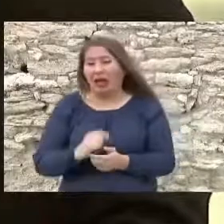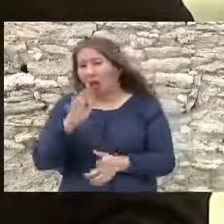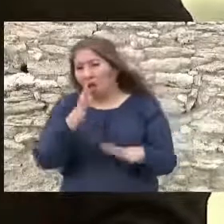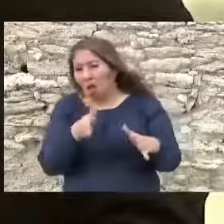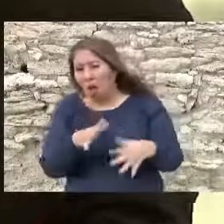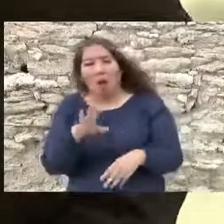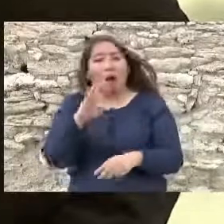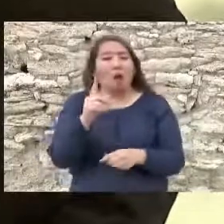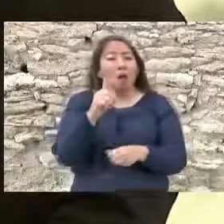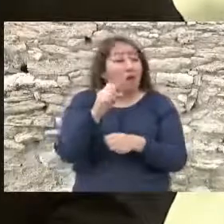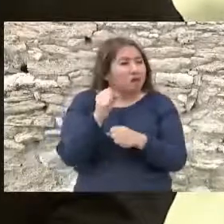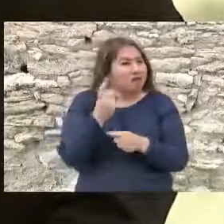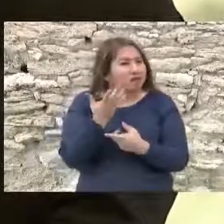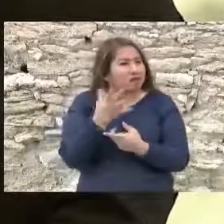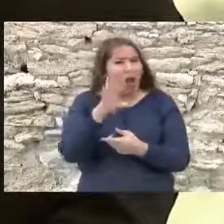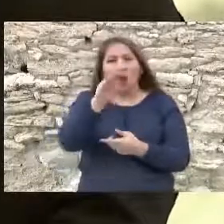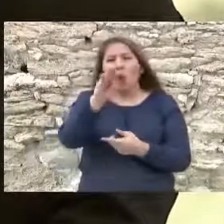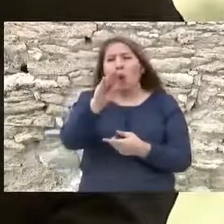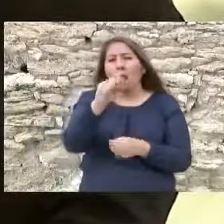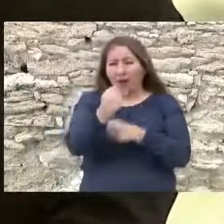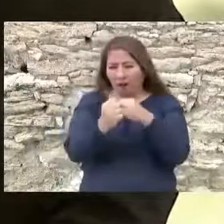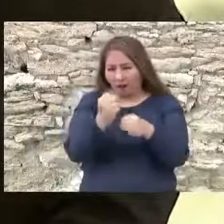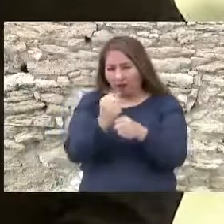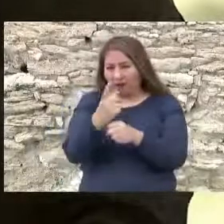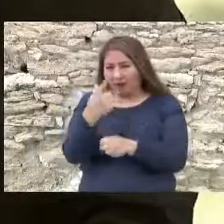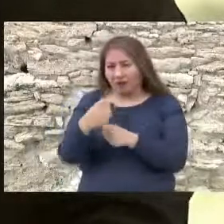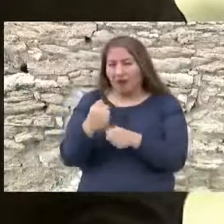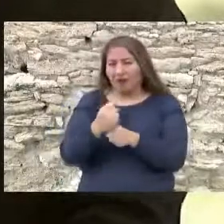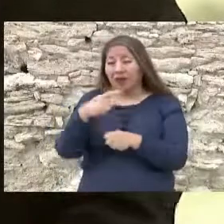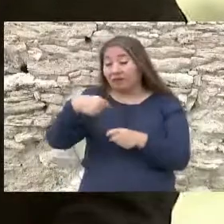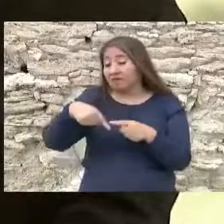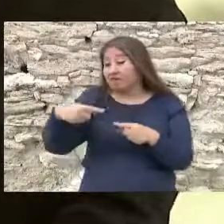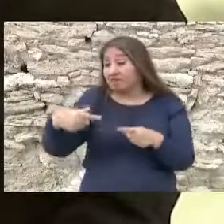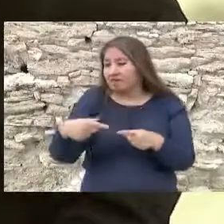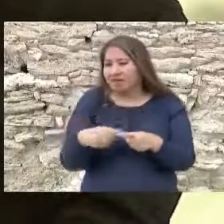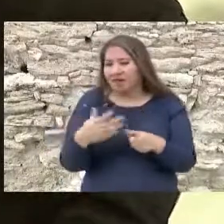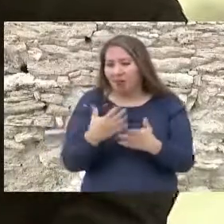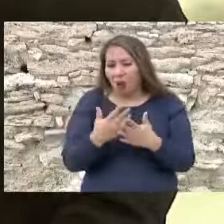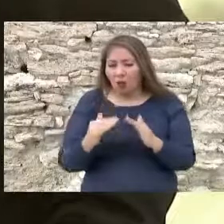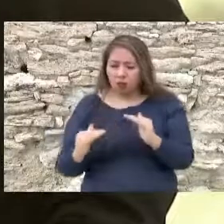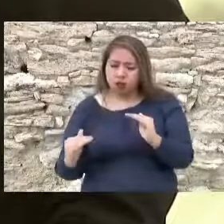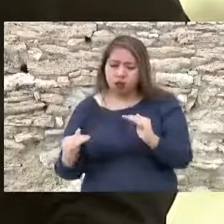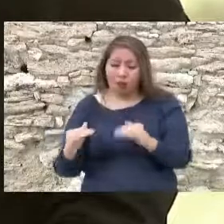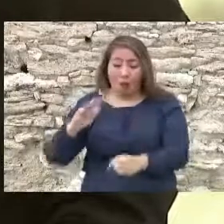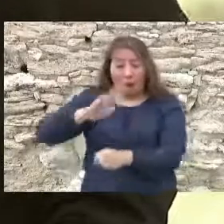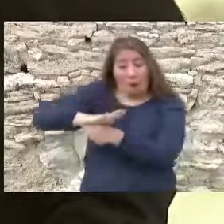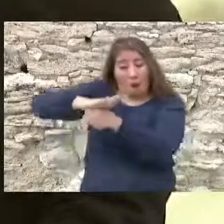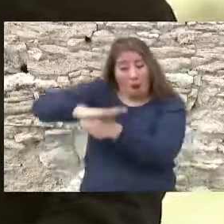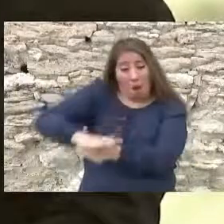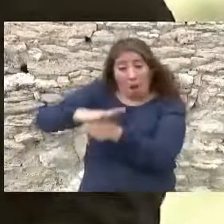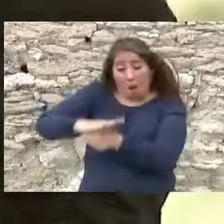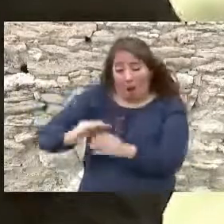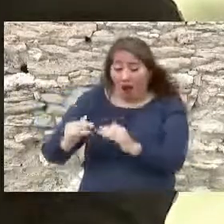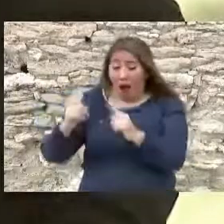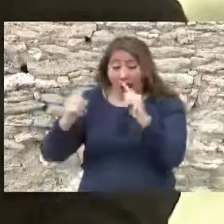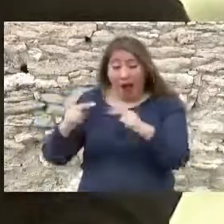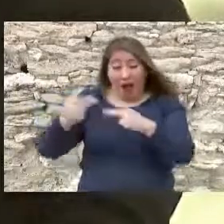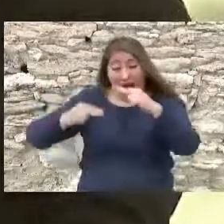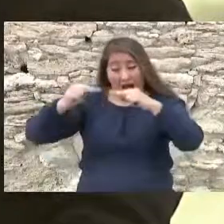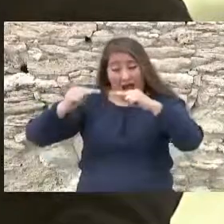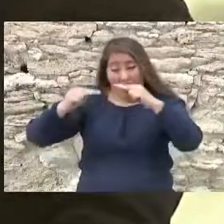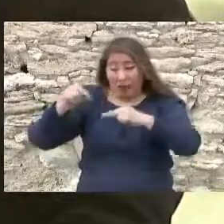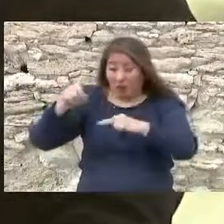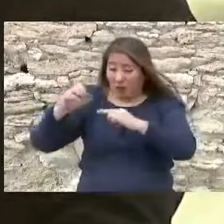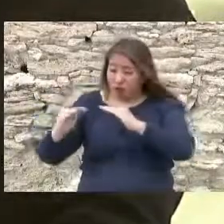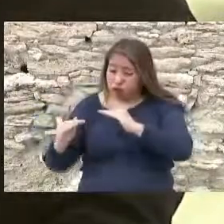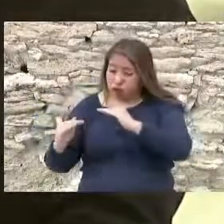90, por primera vez, al cerrarse el dique, se logra una gran acumulación de agua y la recuperación del nivel de la